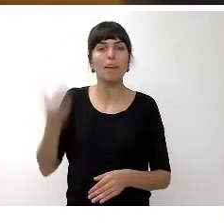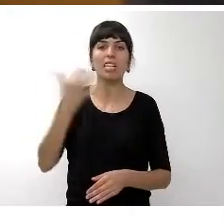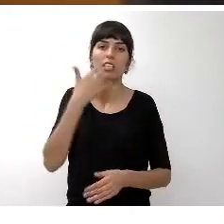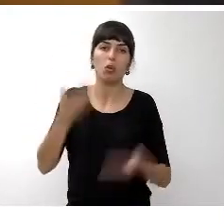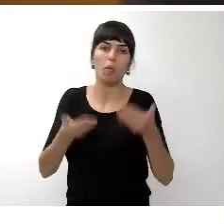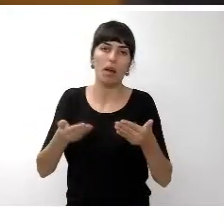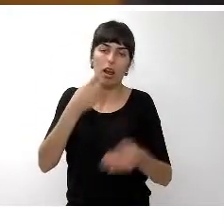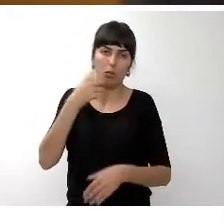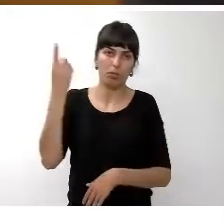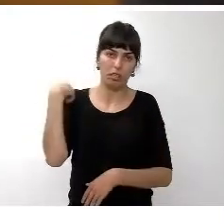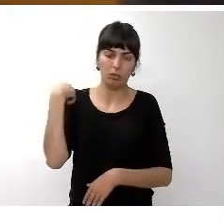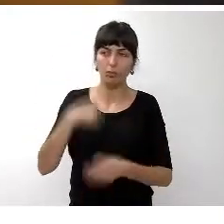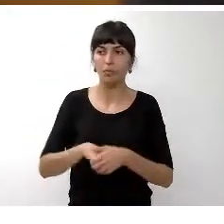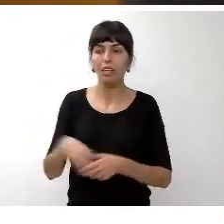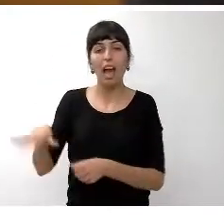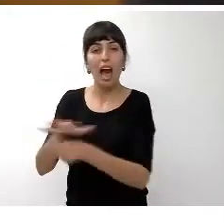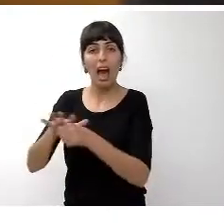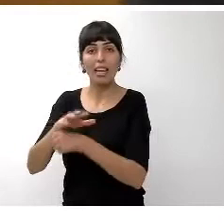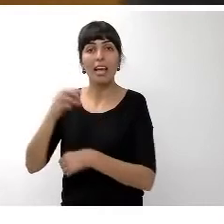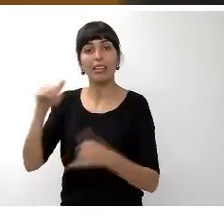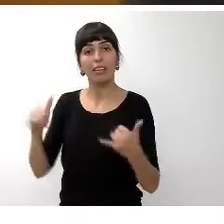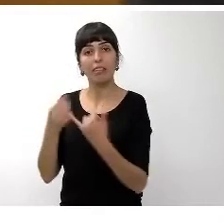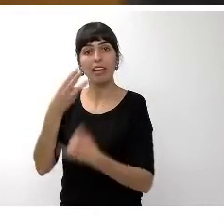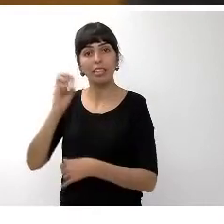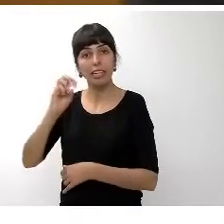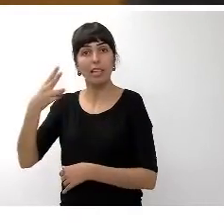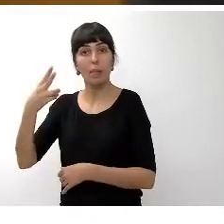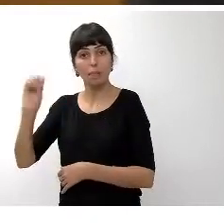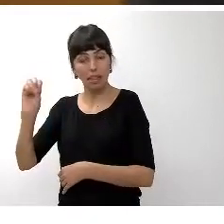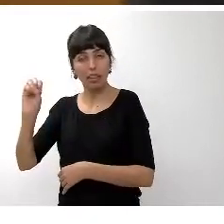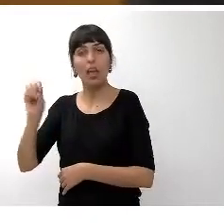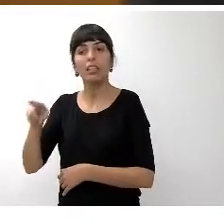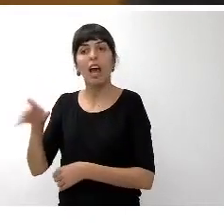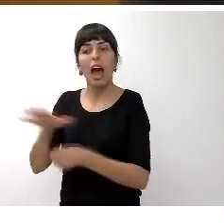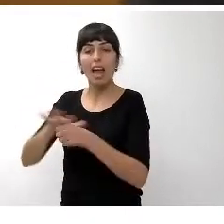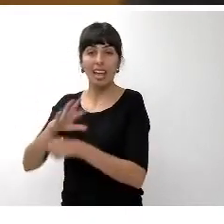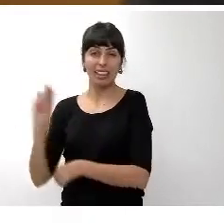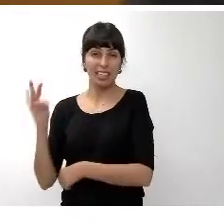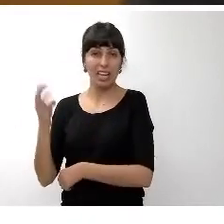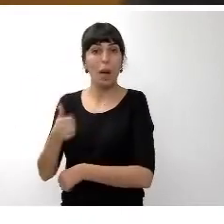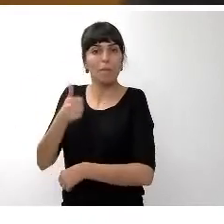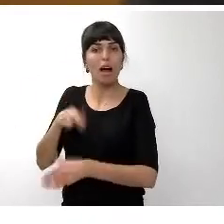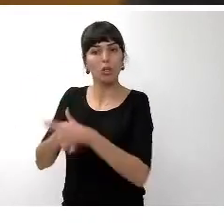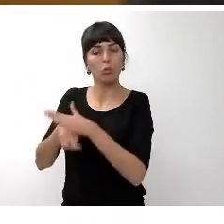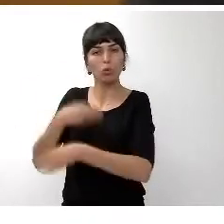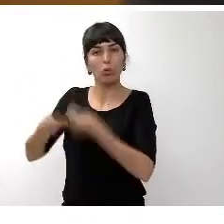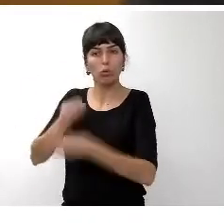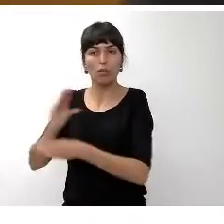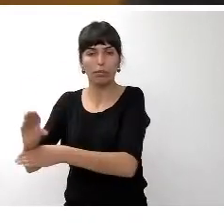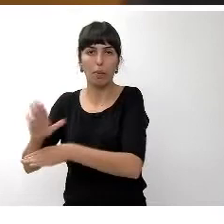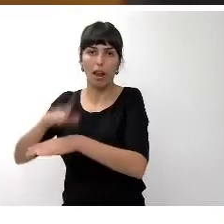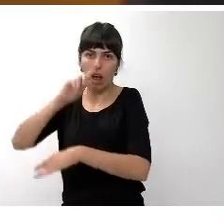el área Tenerife 2030 es el tercer área que más recursos contará para 2016